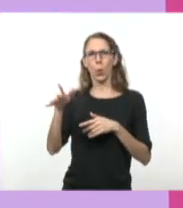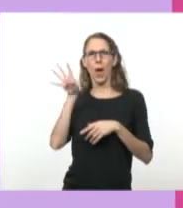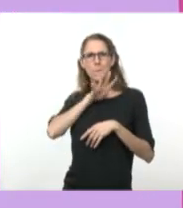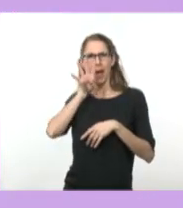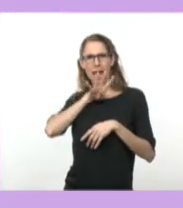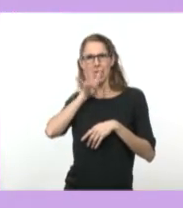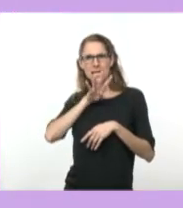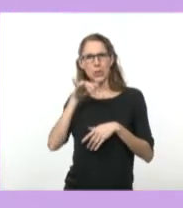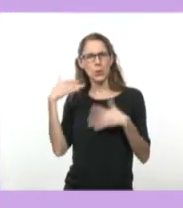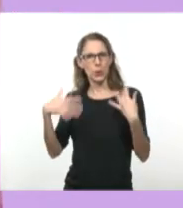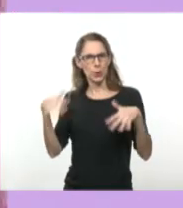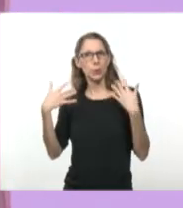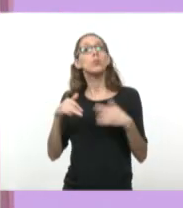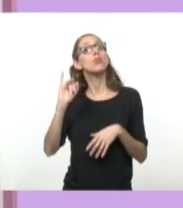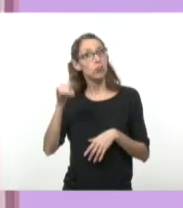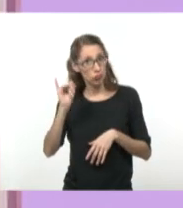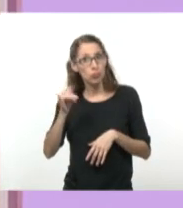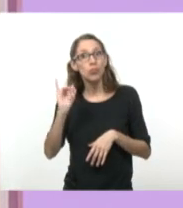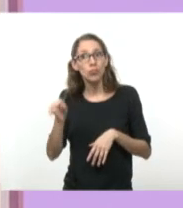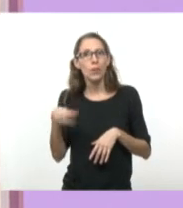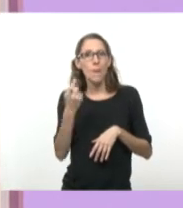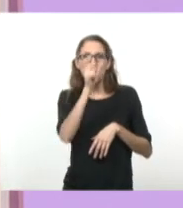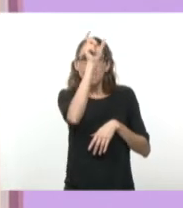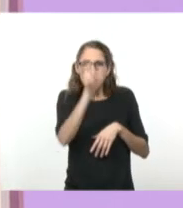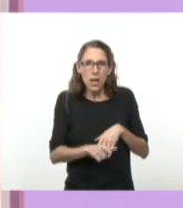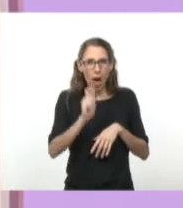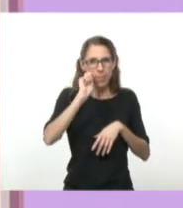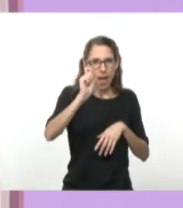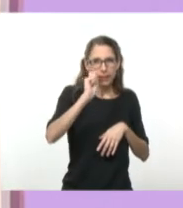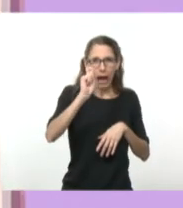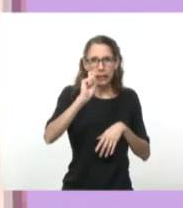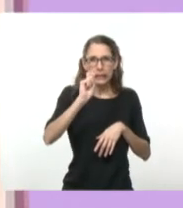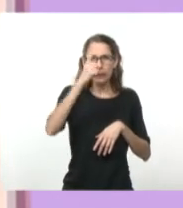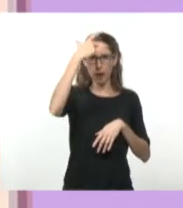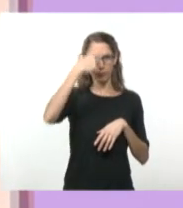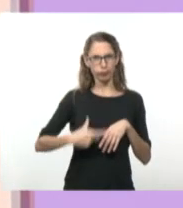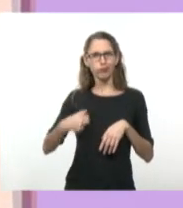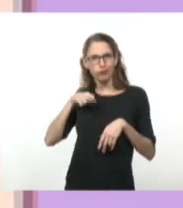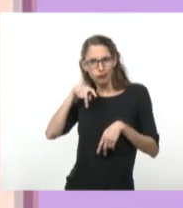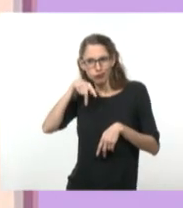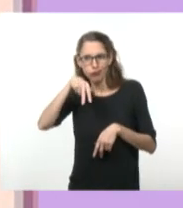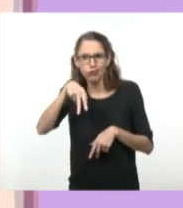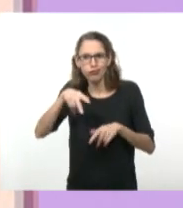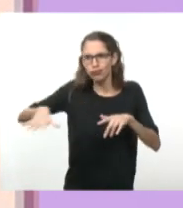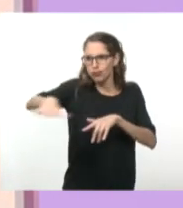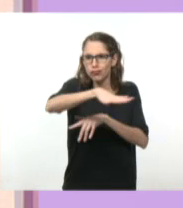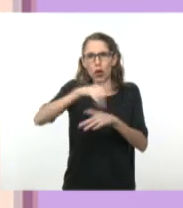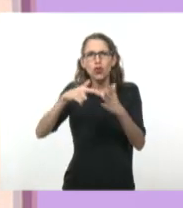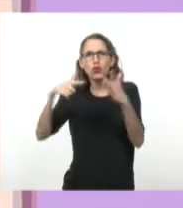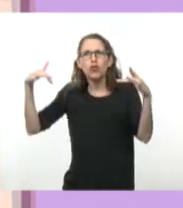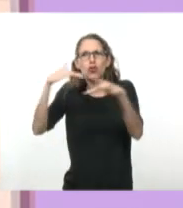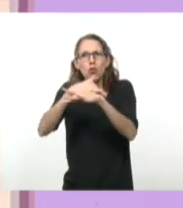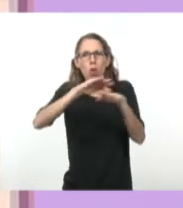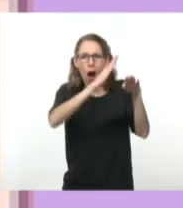detective... papel juega ahí, ¿no? Claro. Tenemos este detective que se está metiendo en una ciudad que tiene muchos subsuelos.